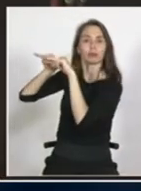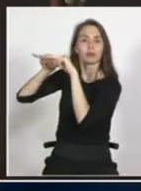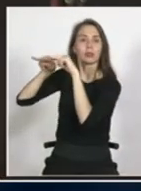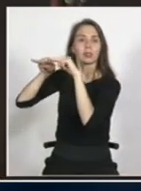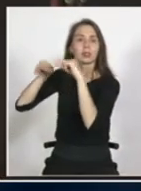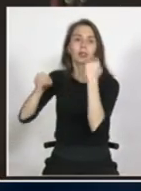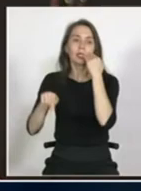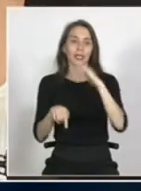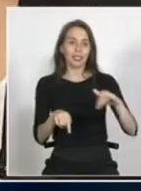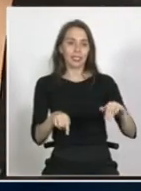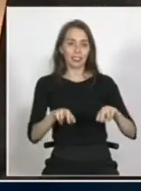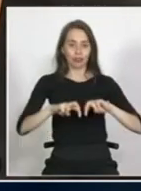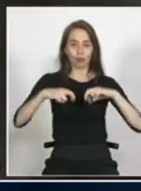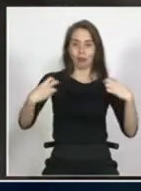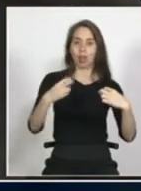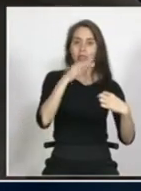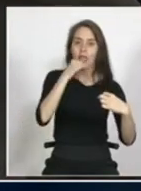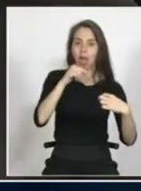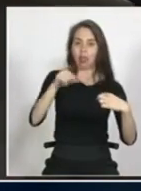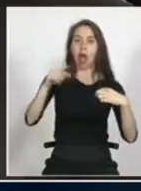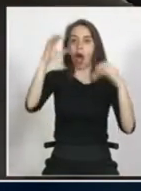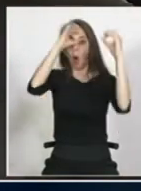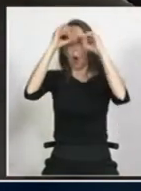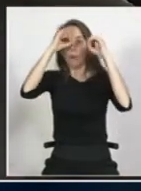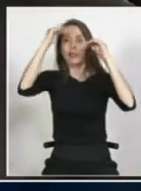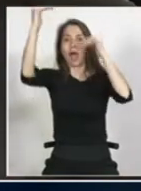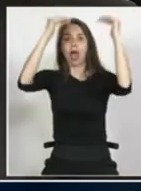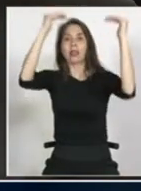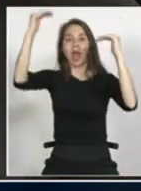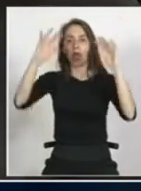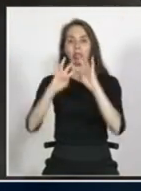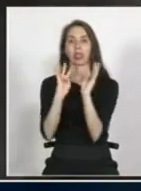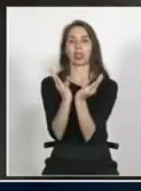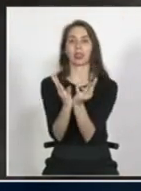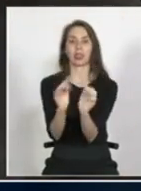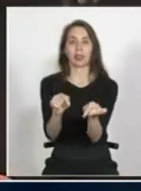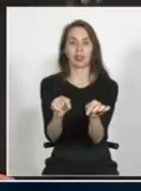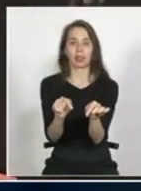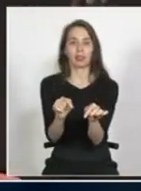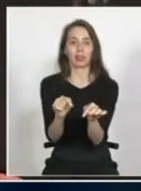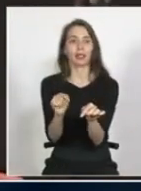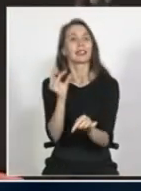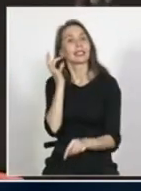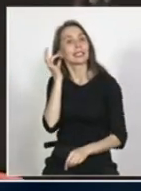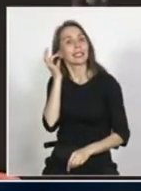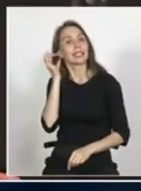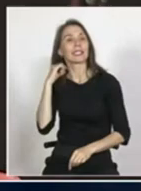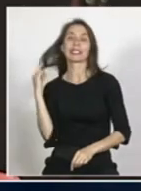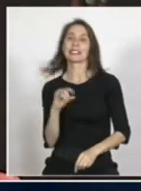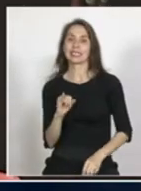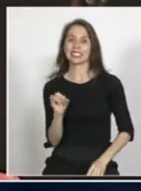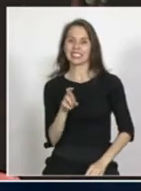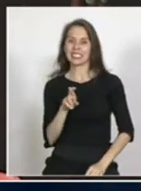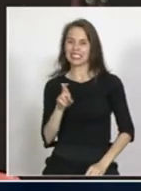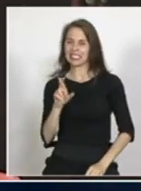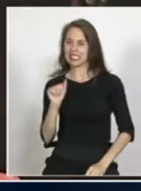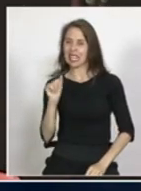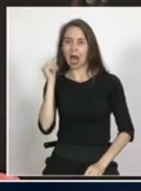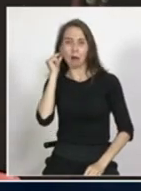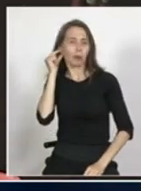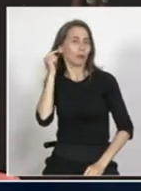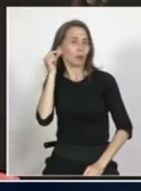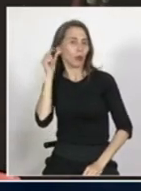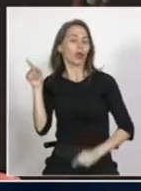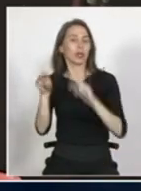que esté sentado acá en la mesa y que pueda él exponer cómo se siente no obstante ISCRA tiene una amplia trayectoria en investigación